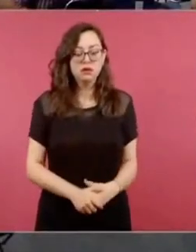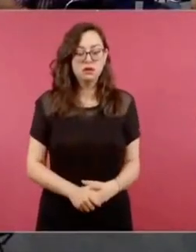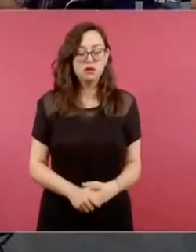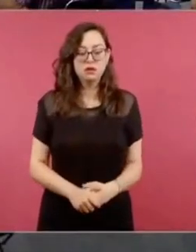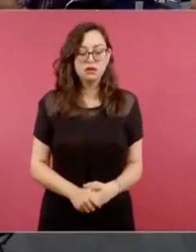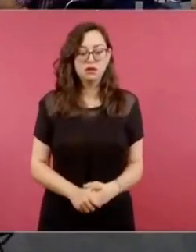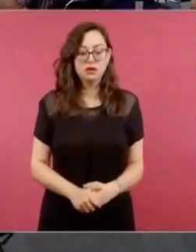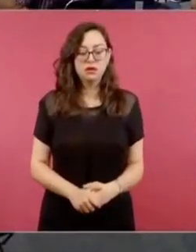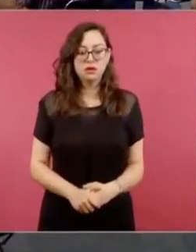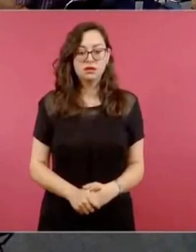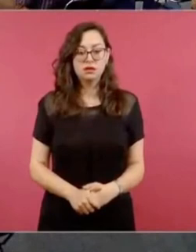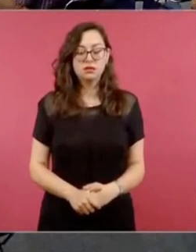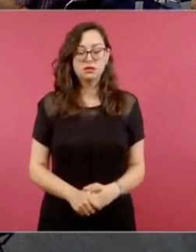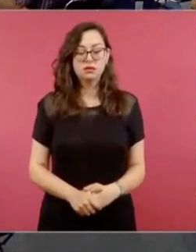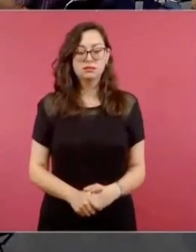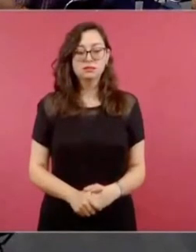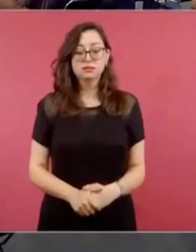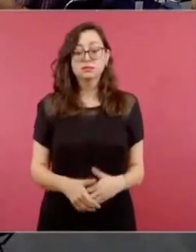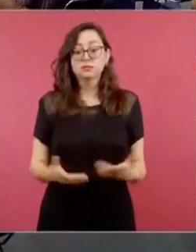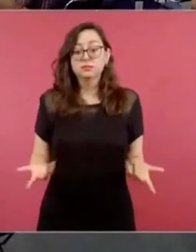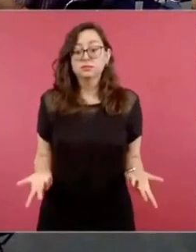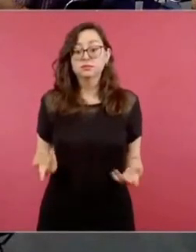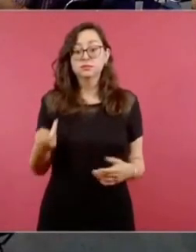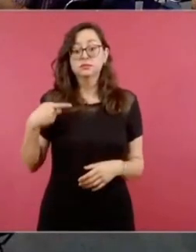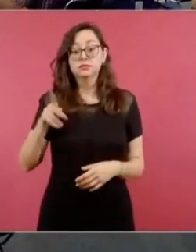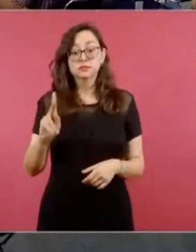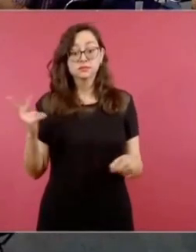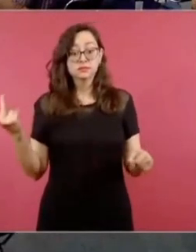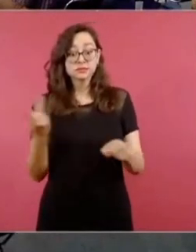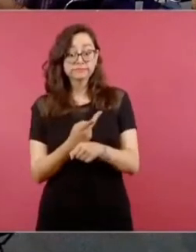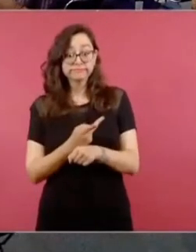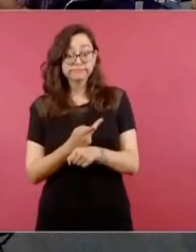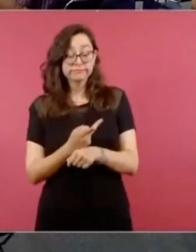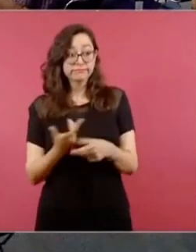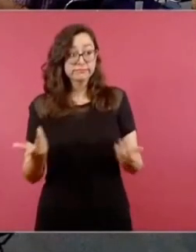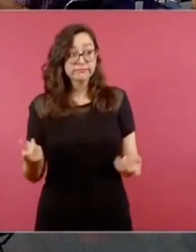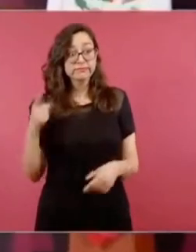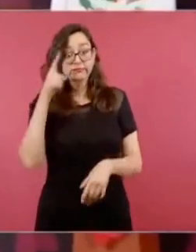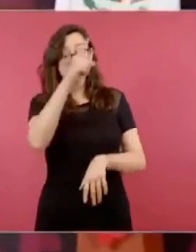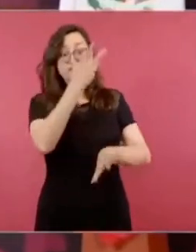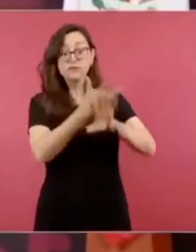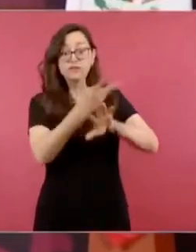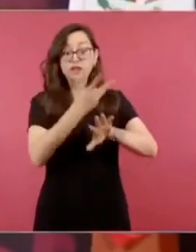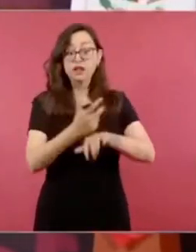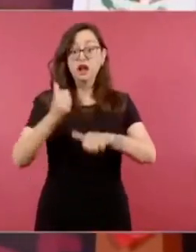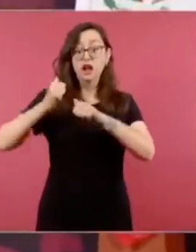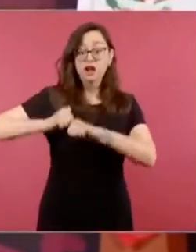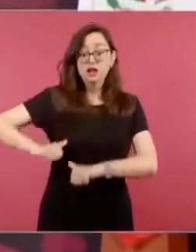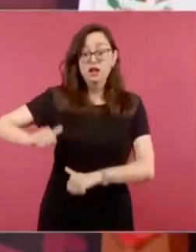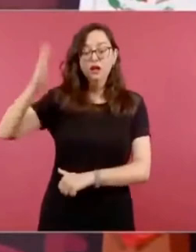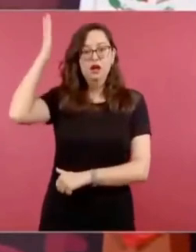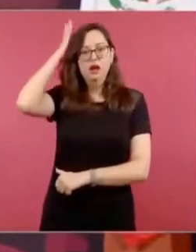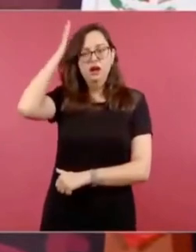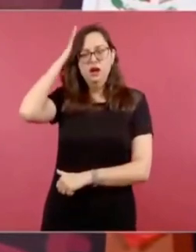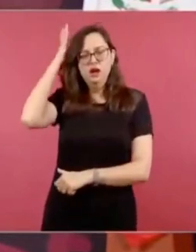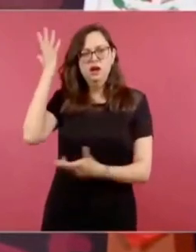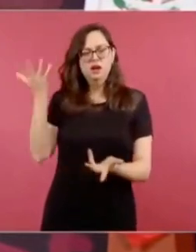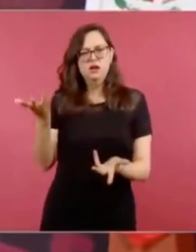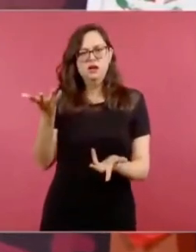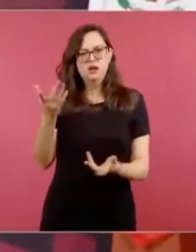Pero no es posible que estos legisladores y los dirigentes, en vez de ir al fondo,